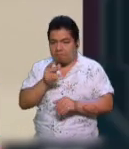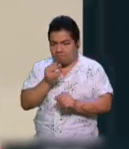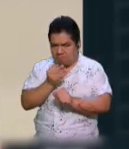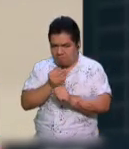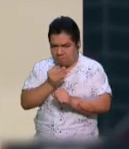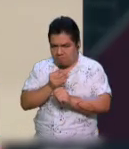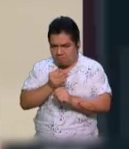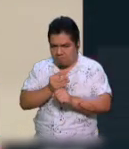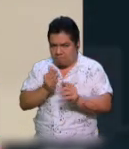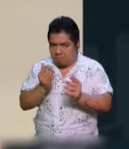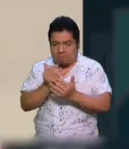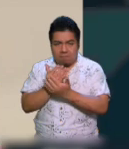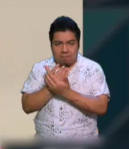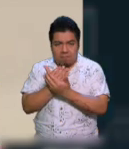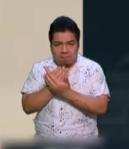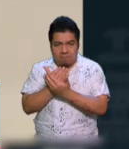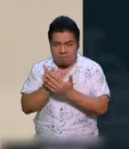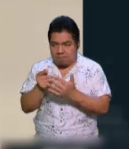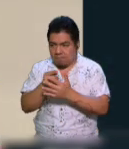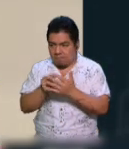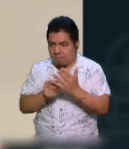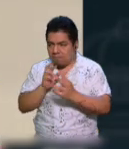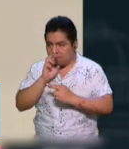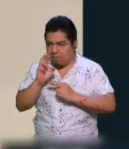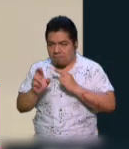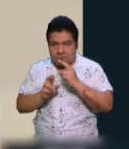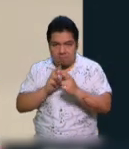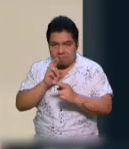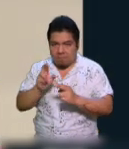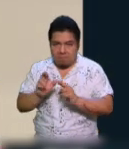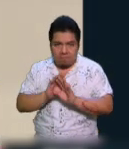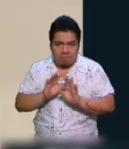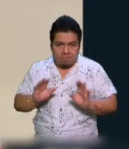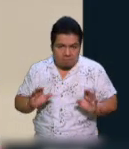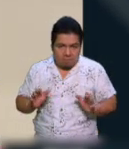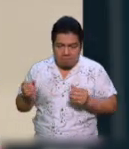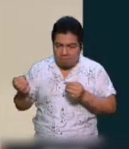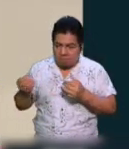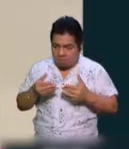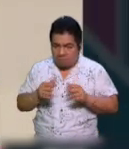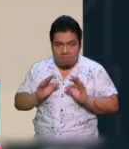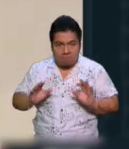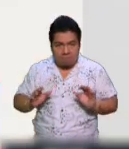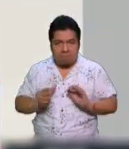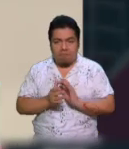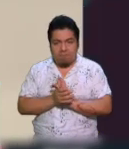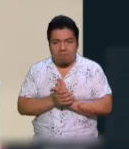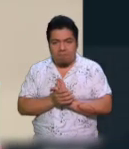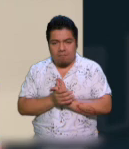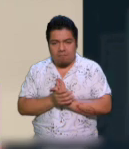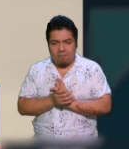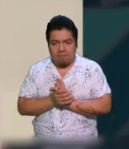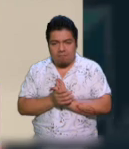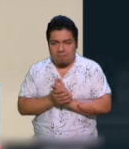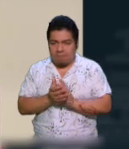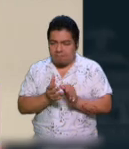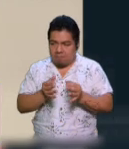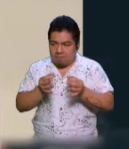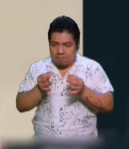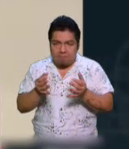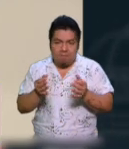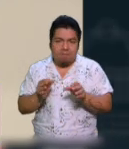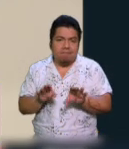este momento estamos esperando que las resoluciones lleguen y surtan los efectos correspondientes. Hemos sido tan